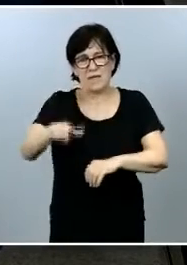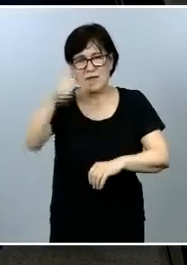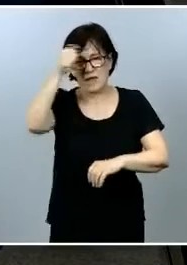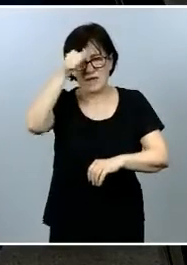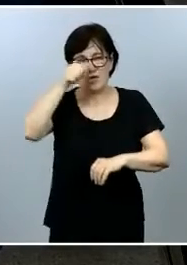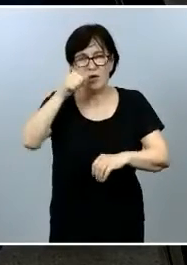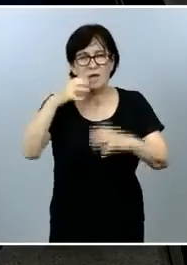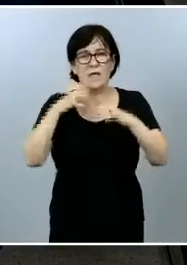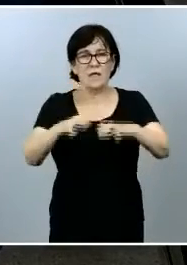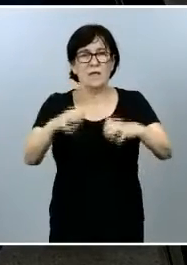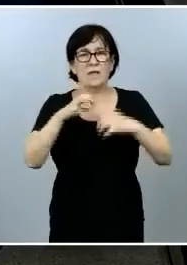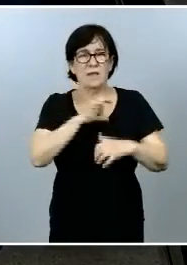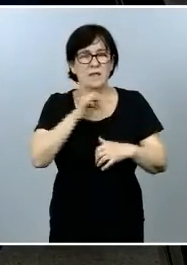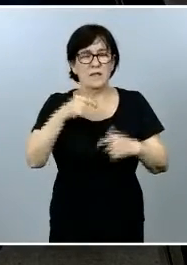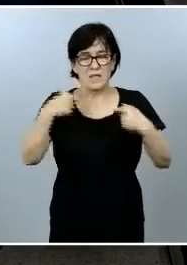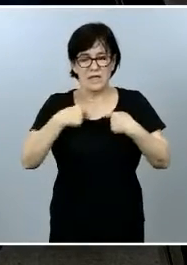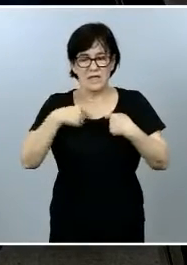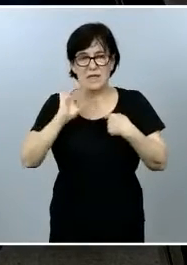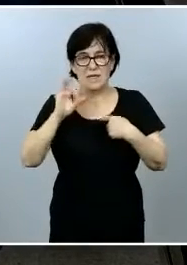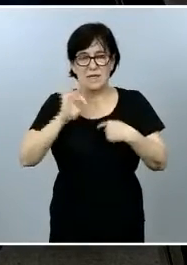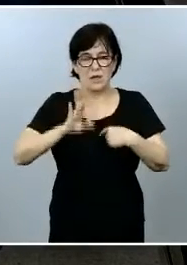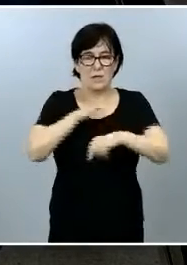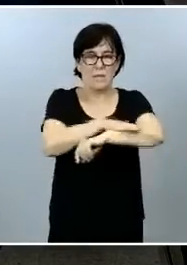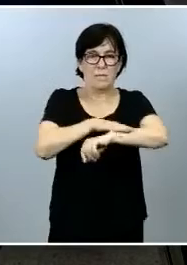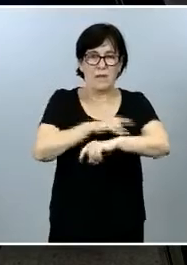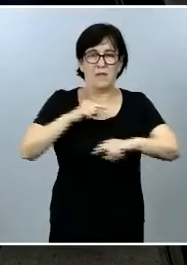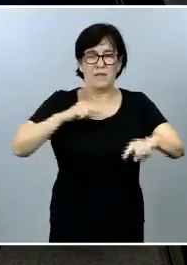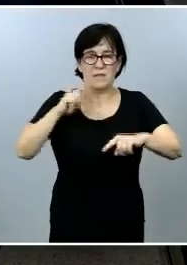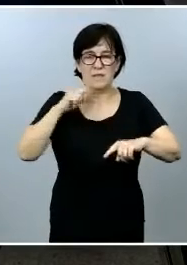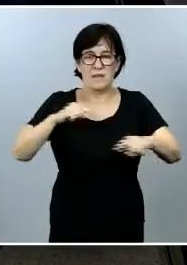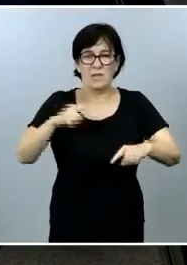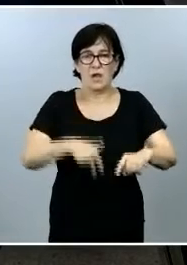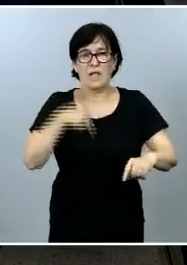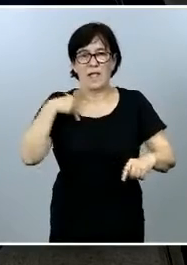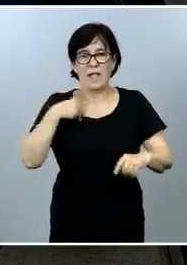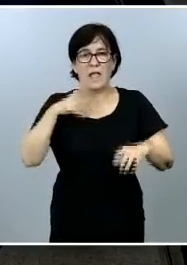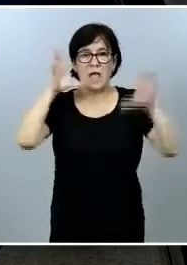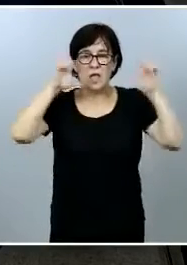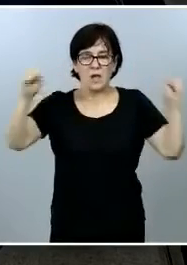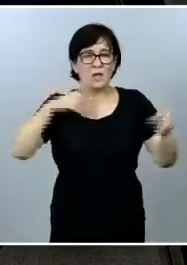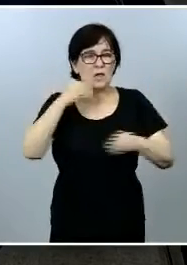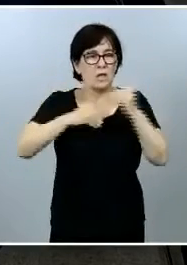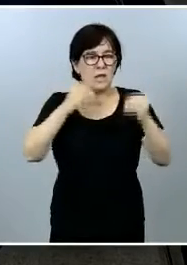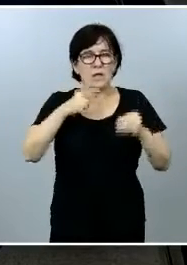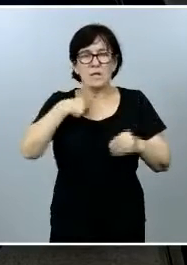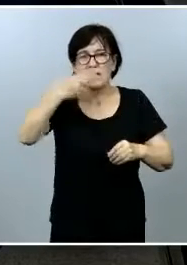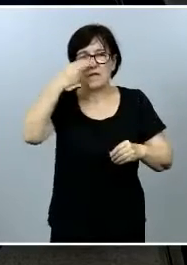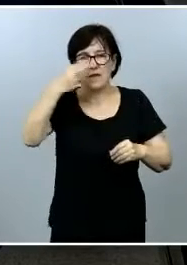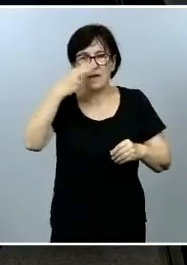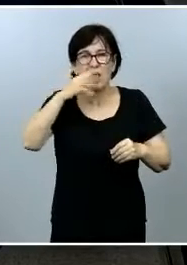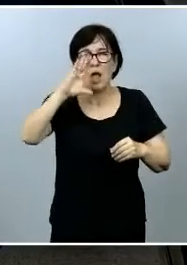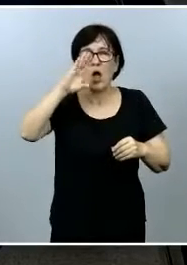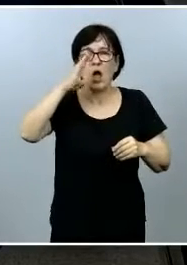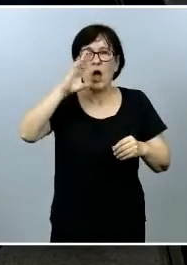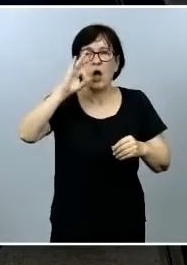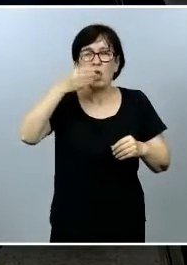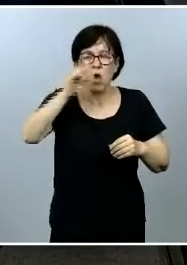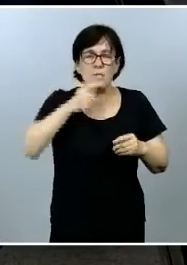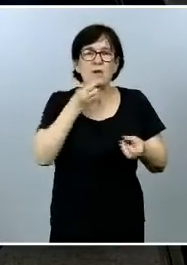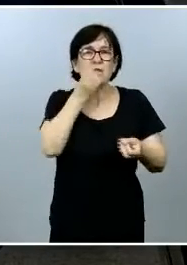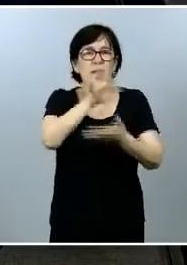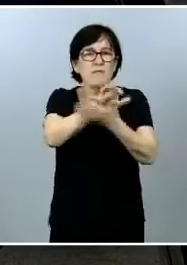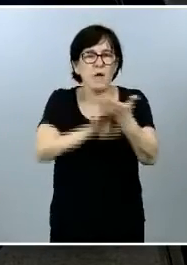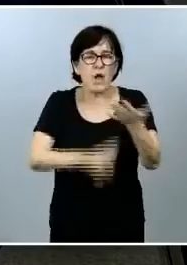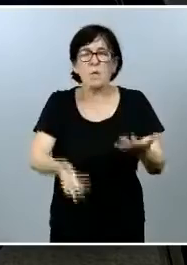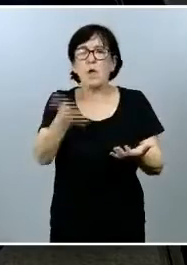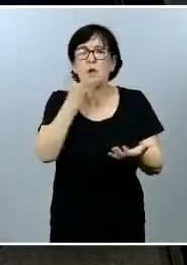ni yo ni nadie del Ministerio ni la Dirección General de la Guardia Civil ha interesado ni interesó a Pérez de los Cobos ni el informe ni conocimiento sobre